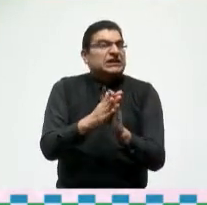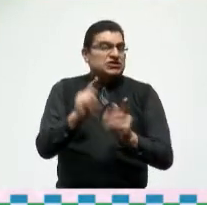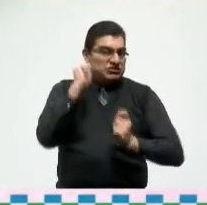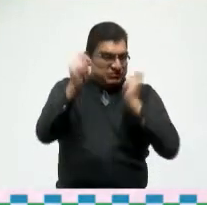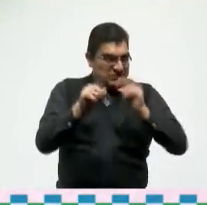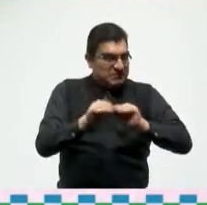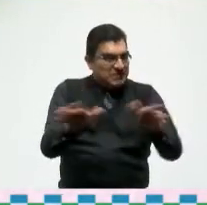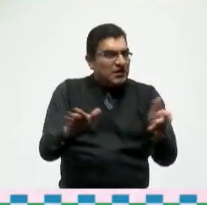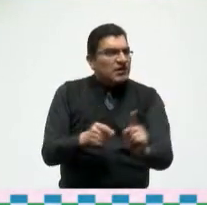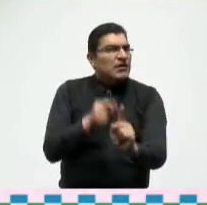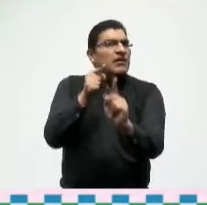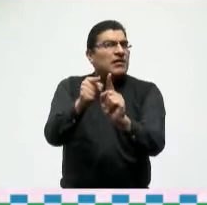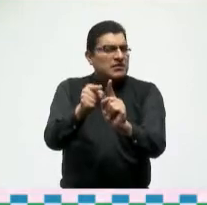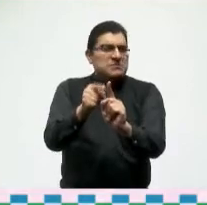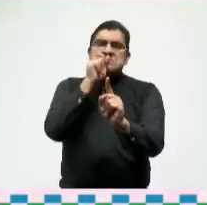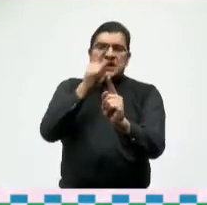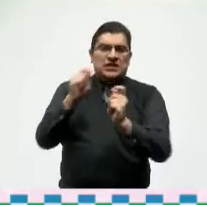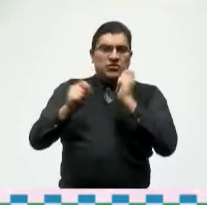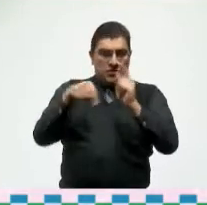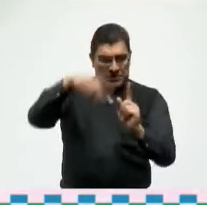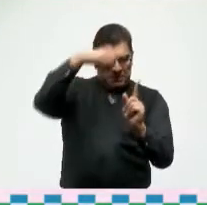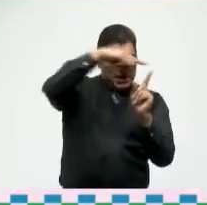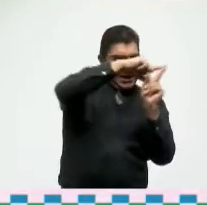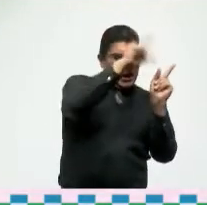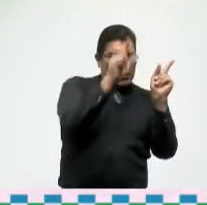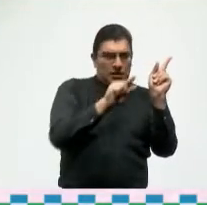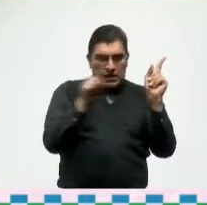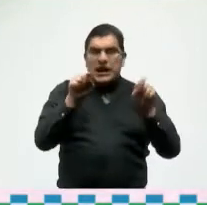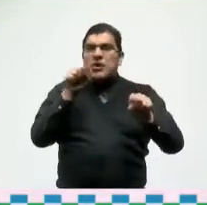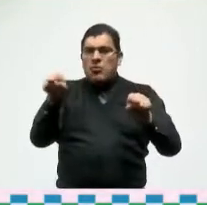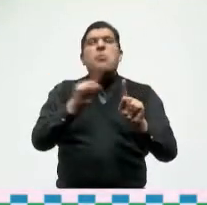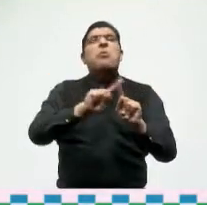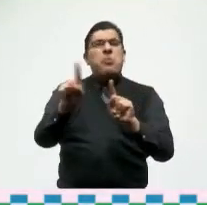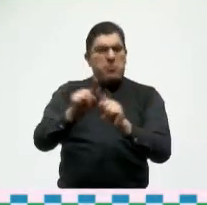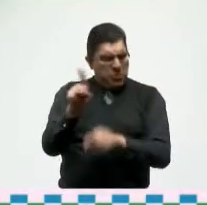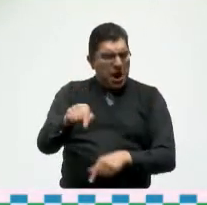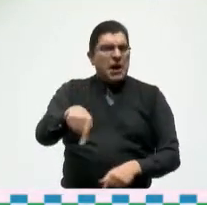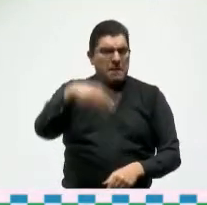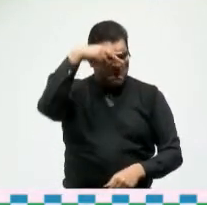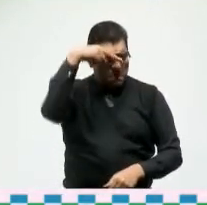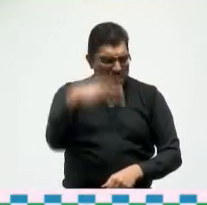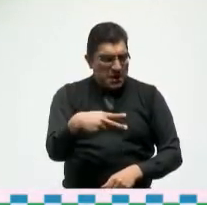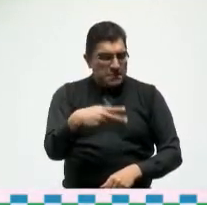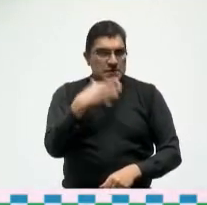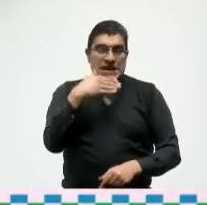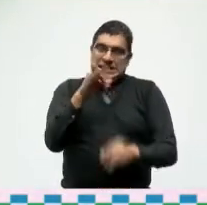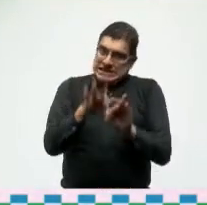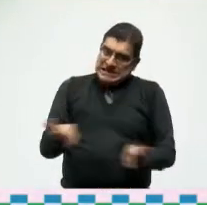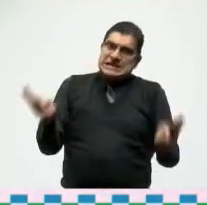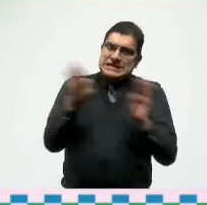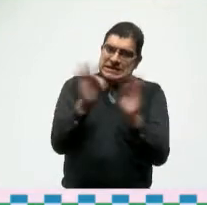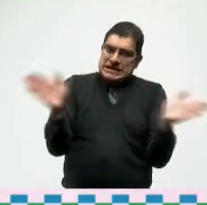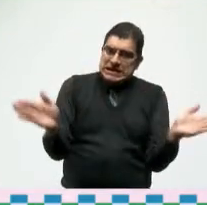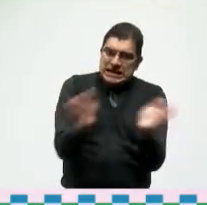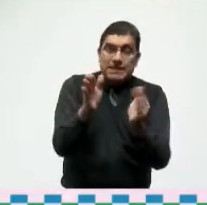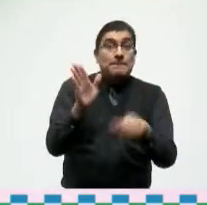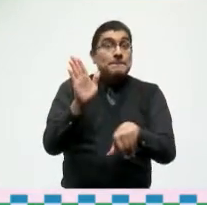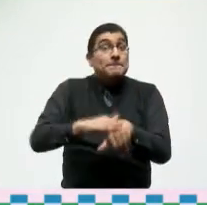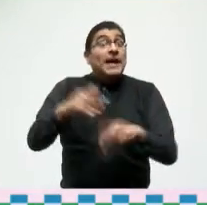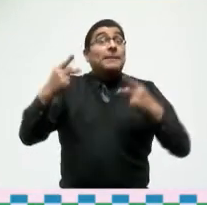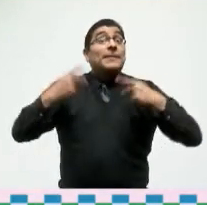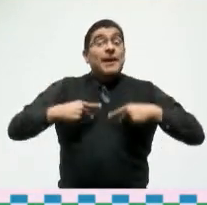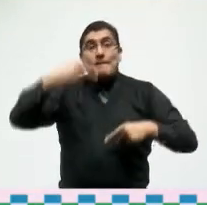principalmente en el turismo nacional del país por ello es importante incentivar a que más